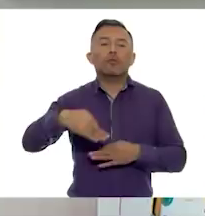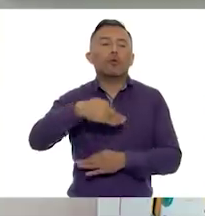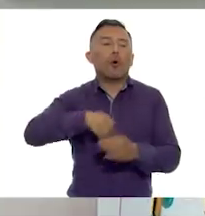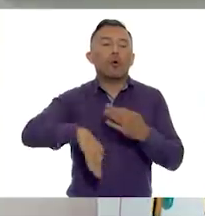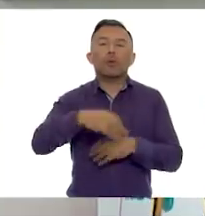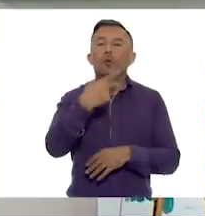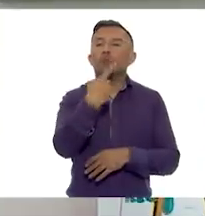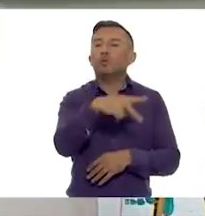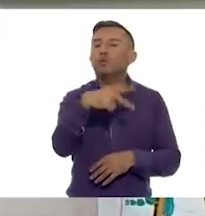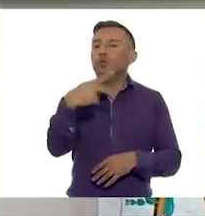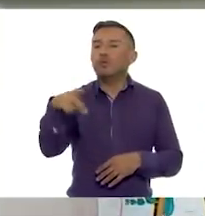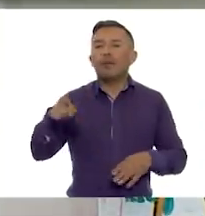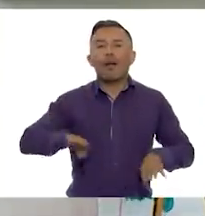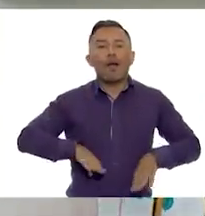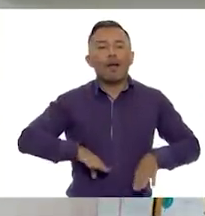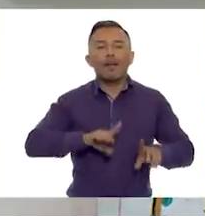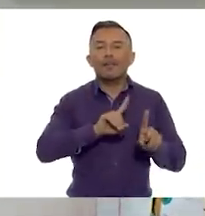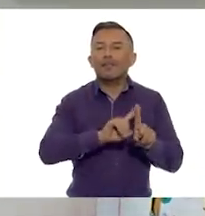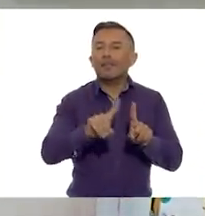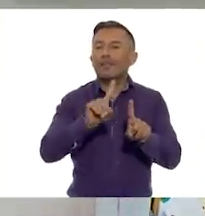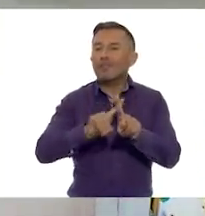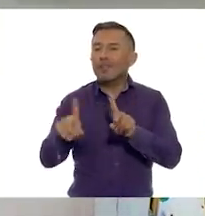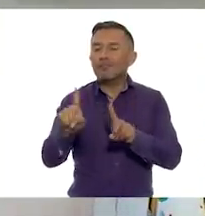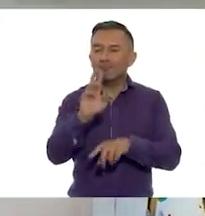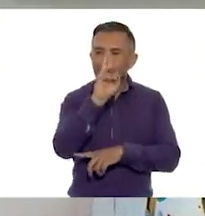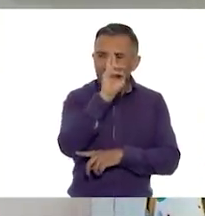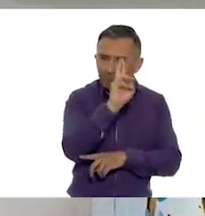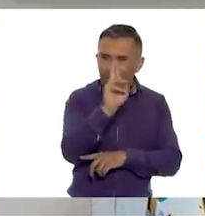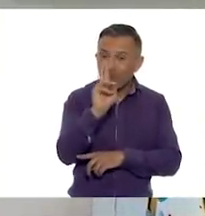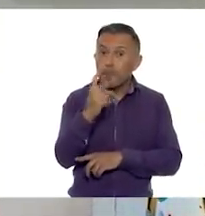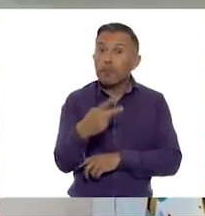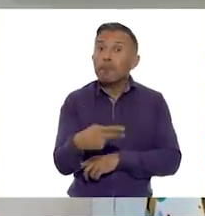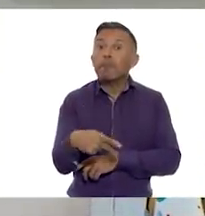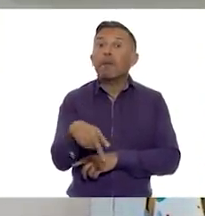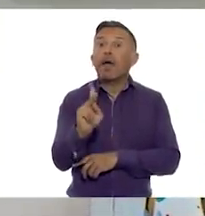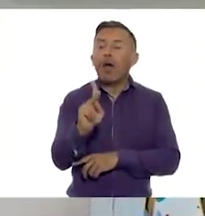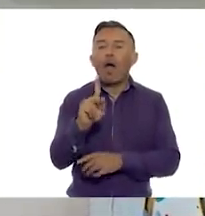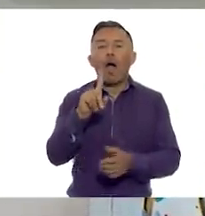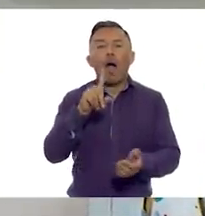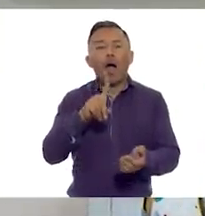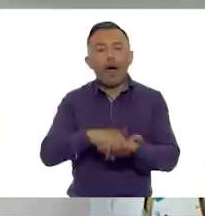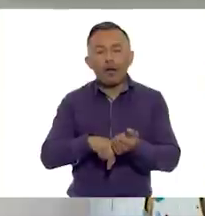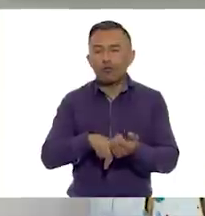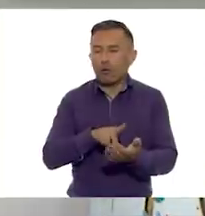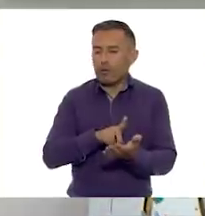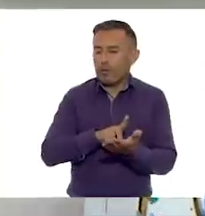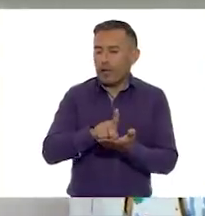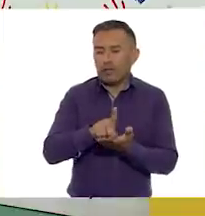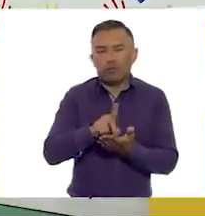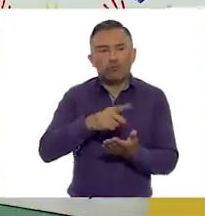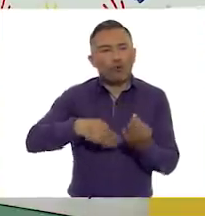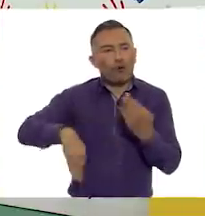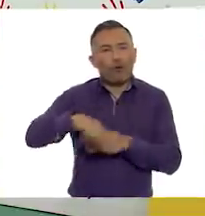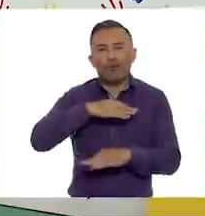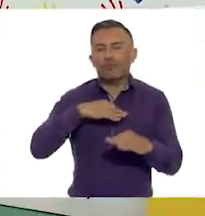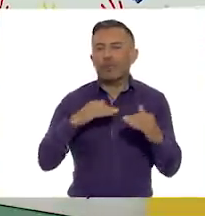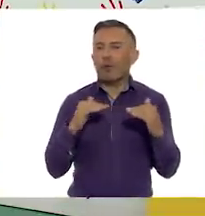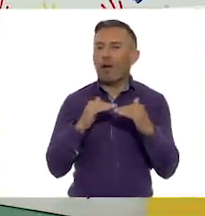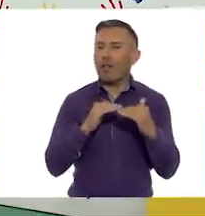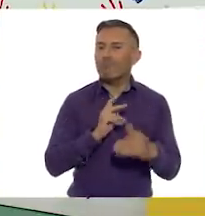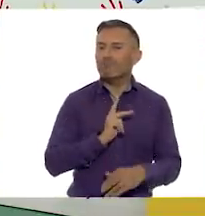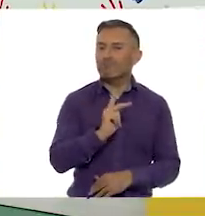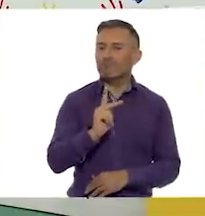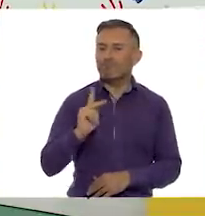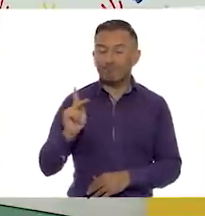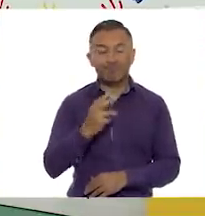pero tenemos los mismos derechos. Así es, Mariana. Ahora